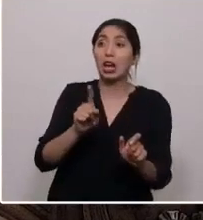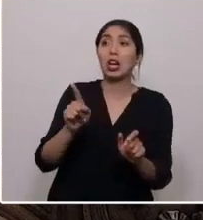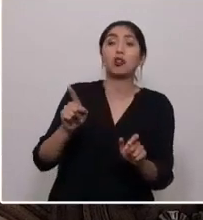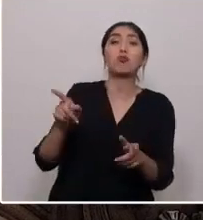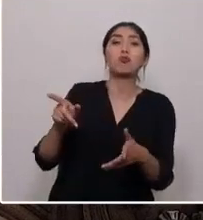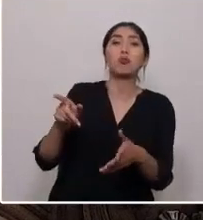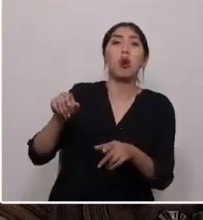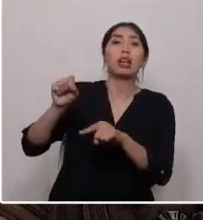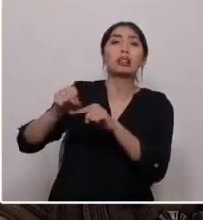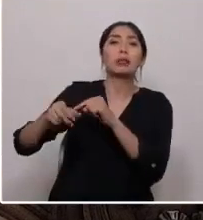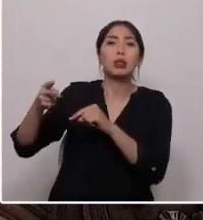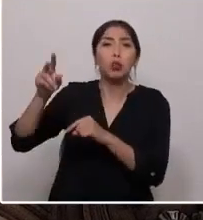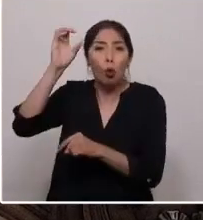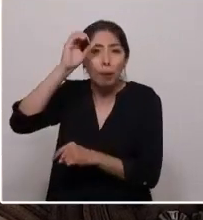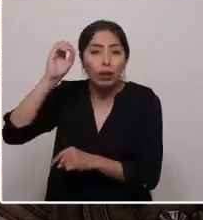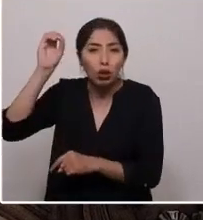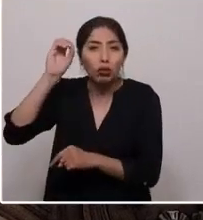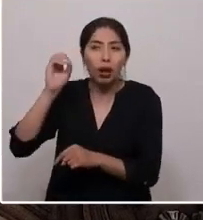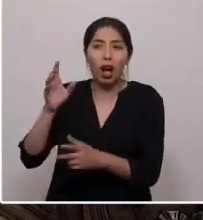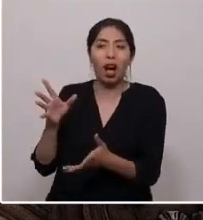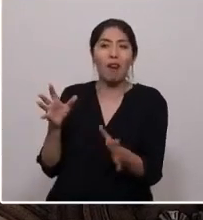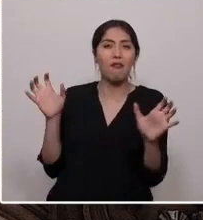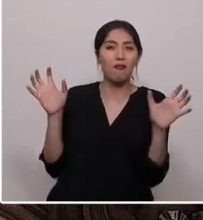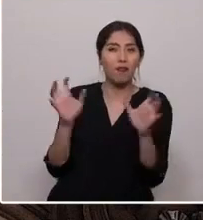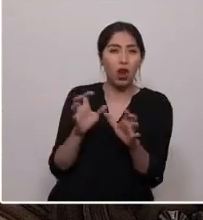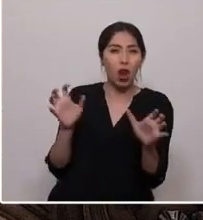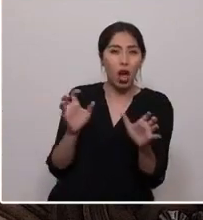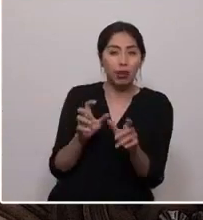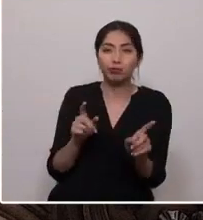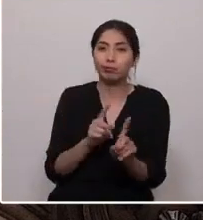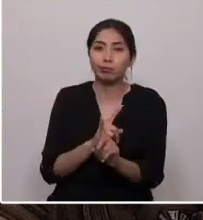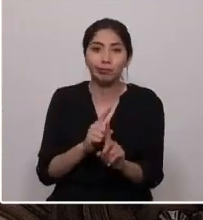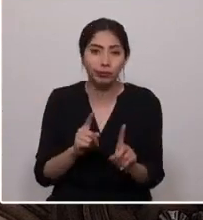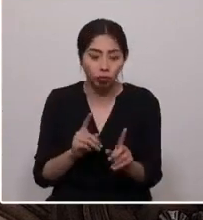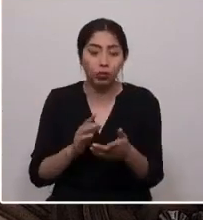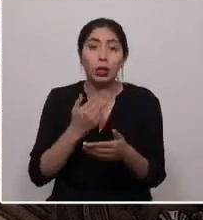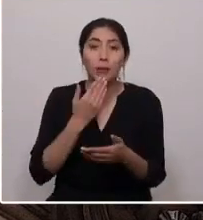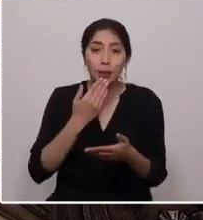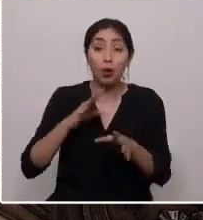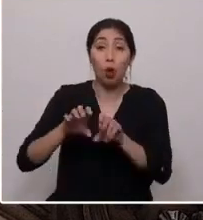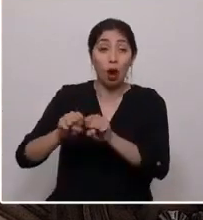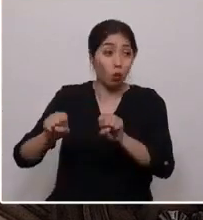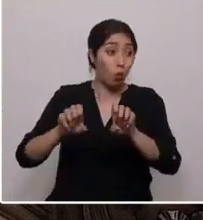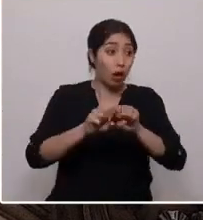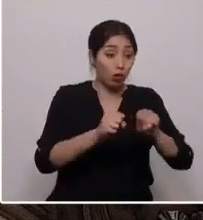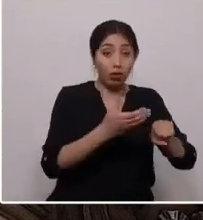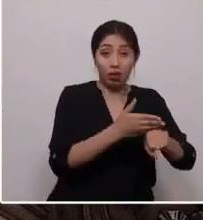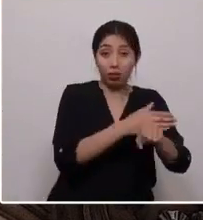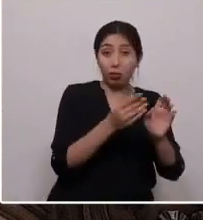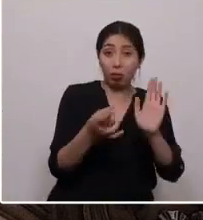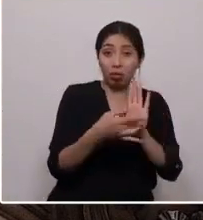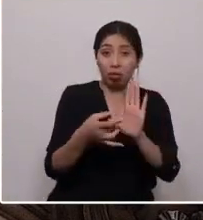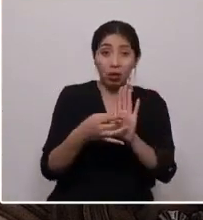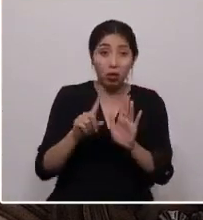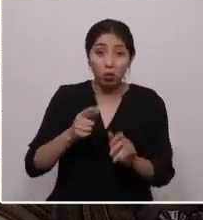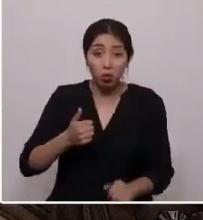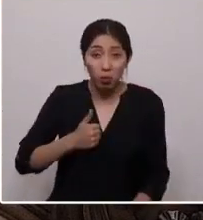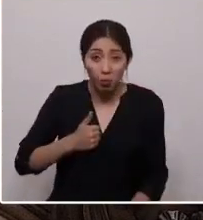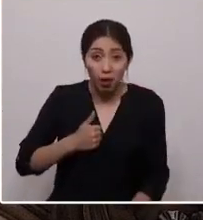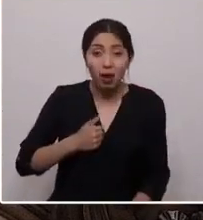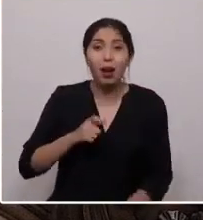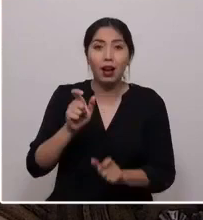la apología a la violencia y la violación de los acuerdos comprometidos, la ciudadanía mire con cada vez más